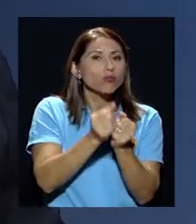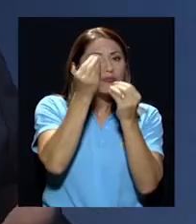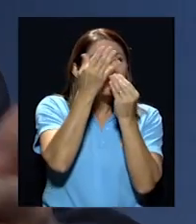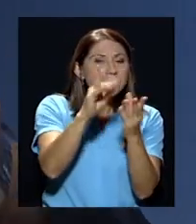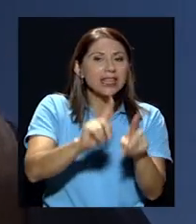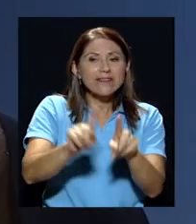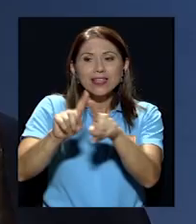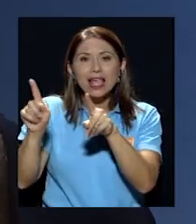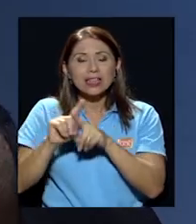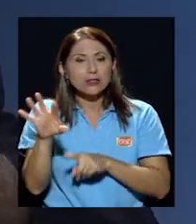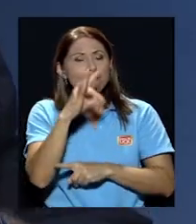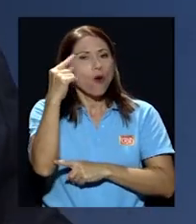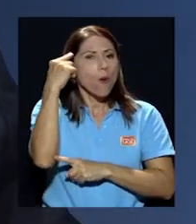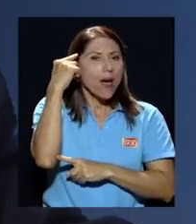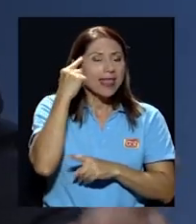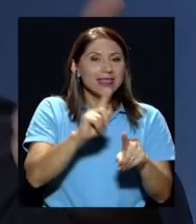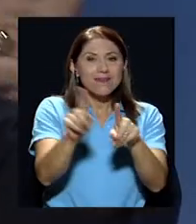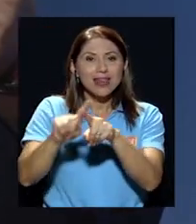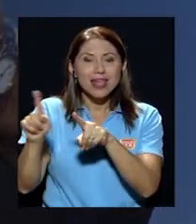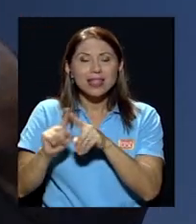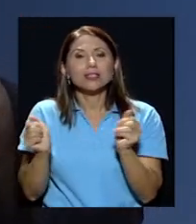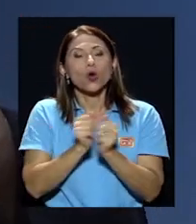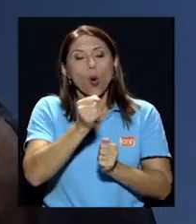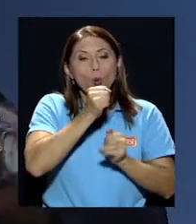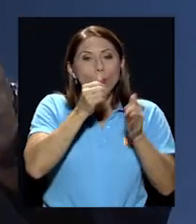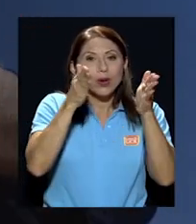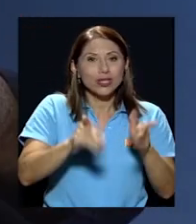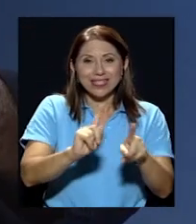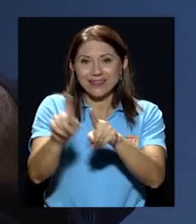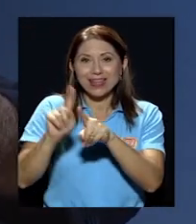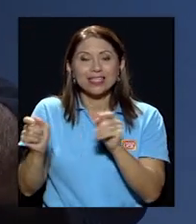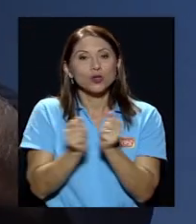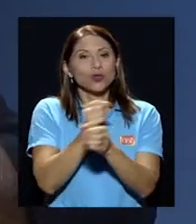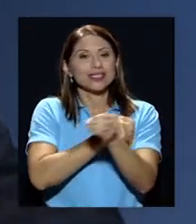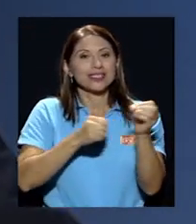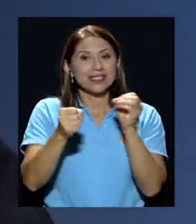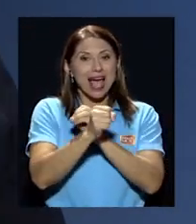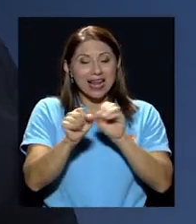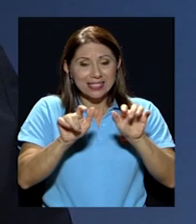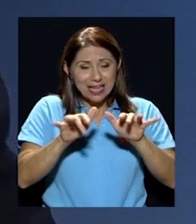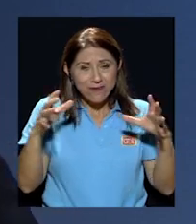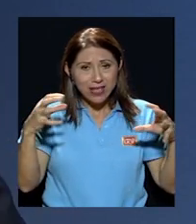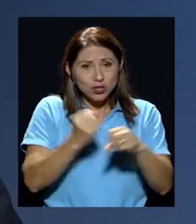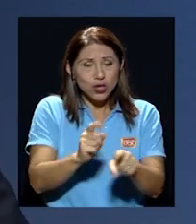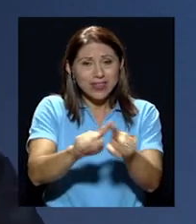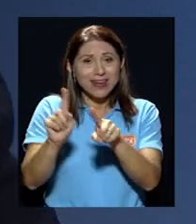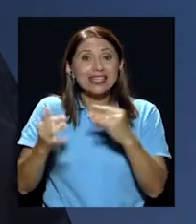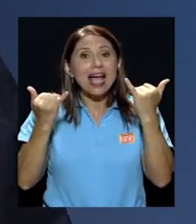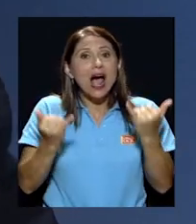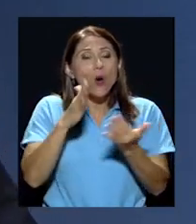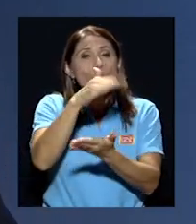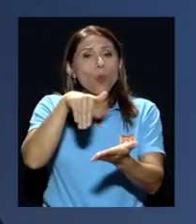con periodistas diferentes con salas de redacción diferentes ahora central de radio es una sola mentalidad